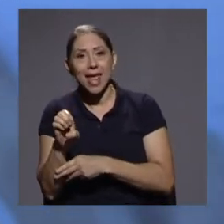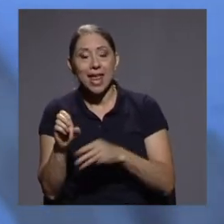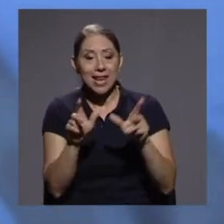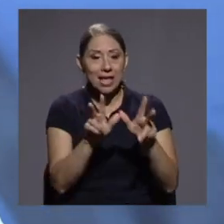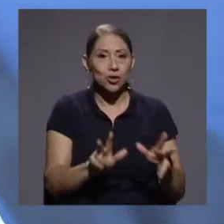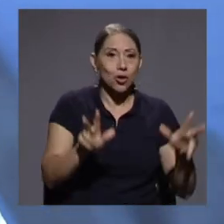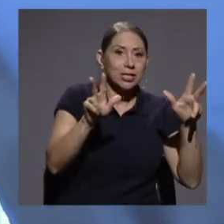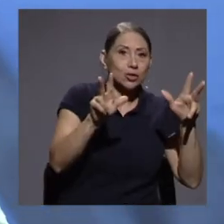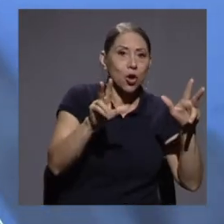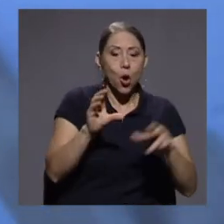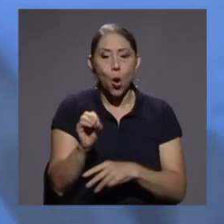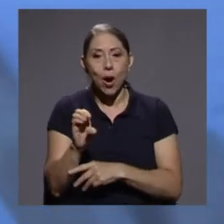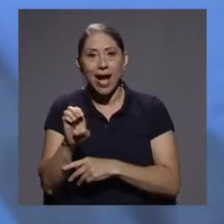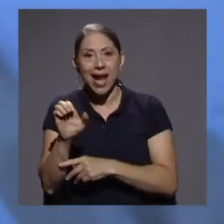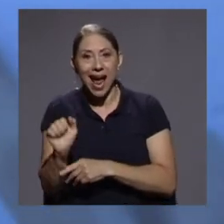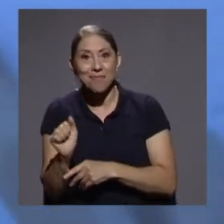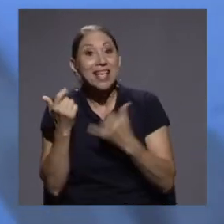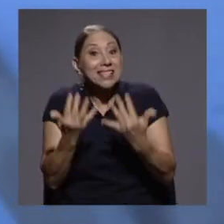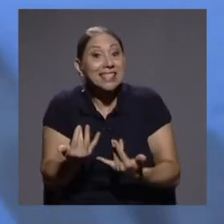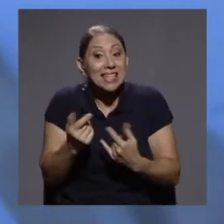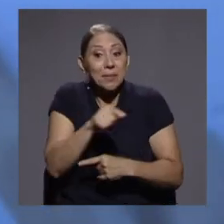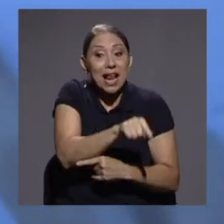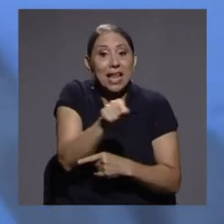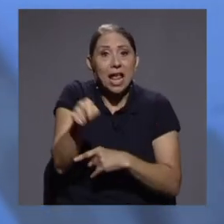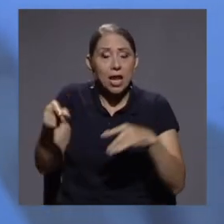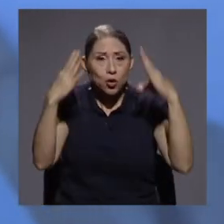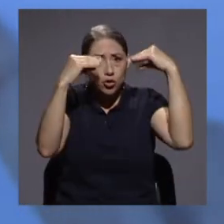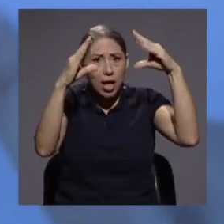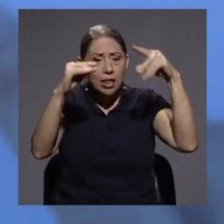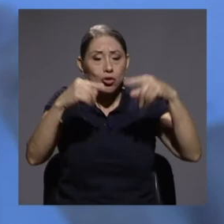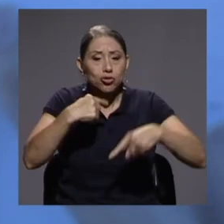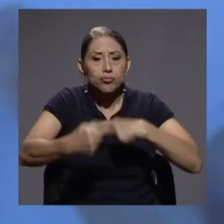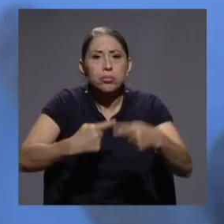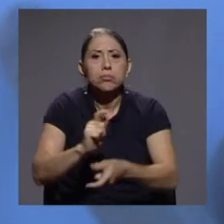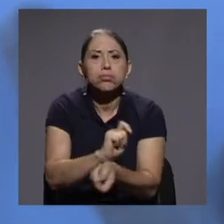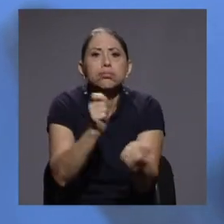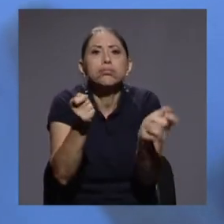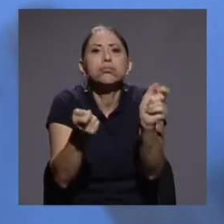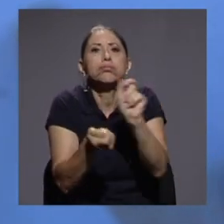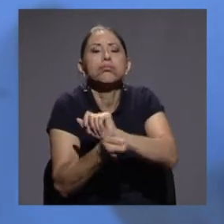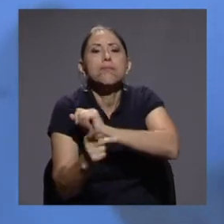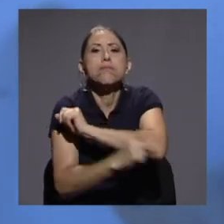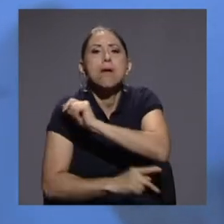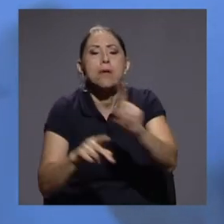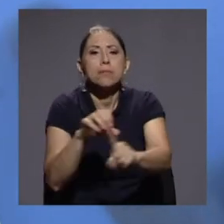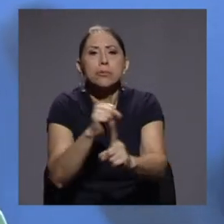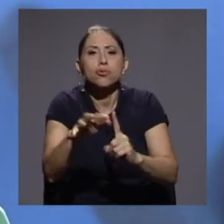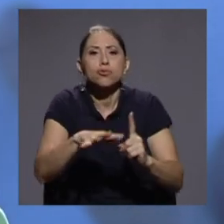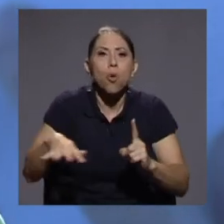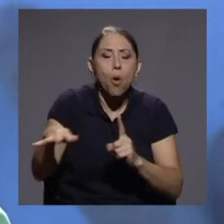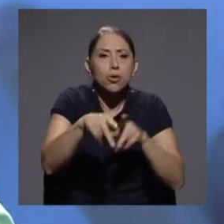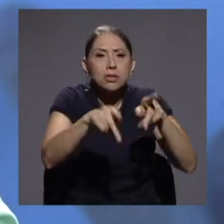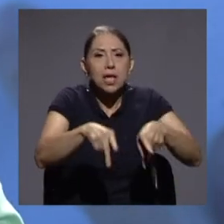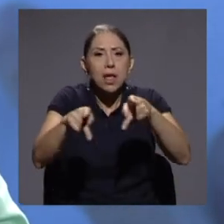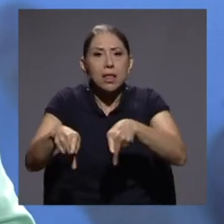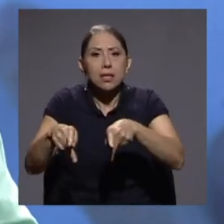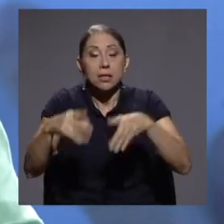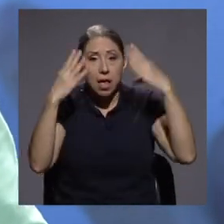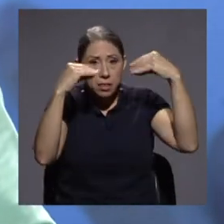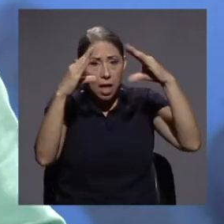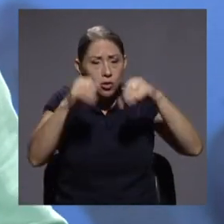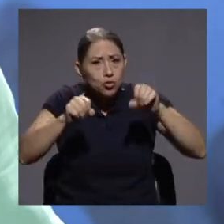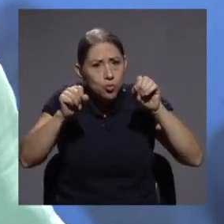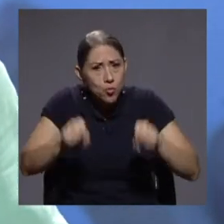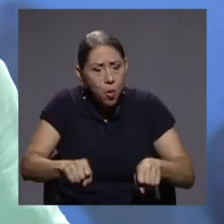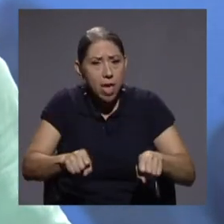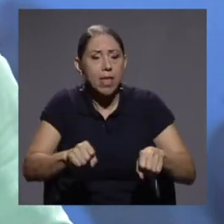de Estados Americanos, que los datos vengan a transformar sociedades, que los datos vengan a ser un insumo para la transformación